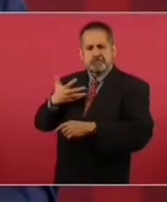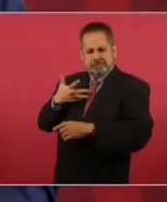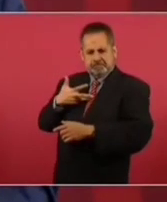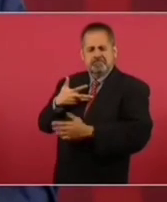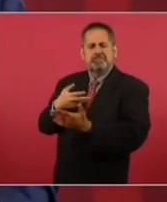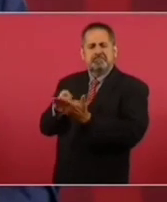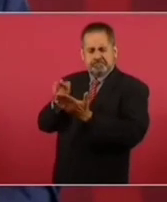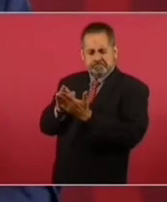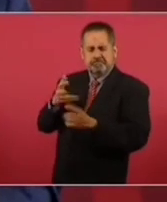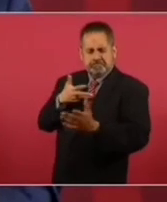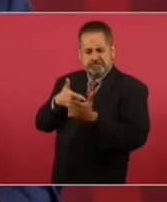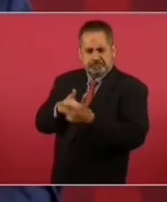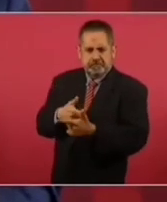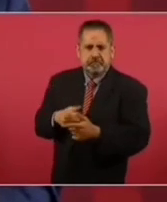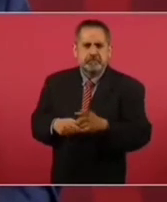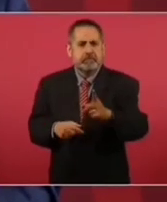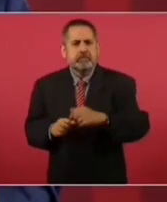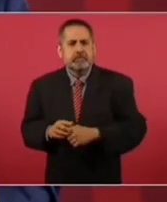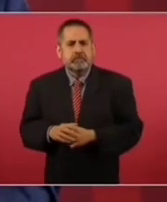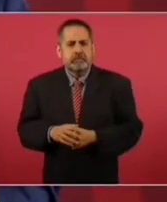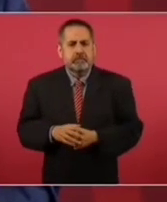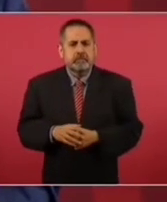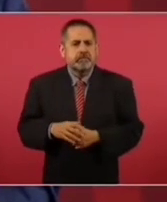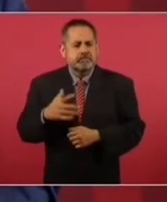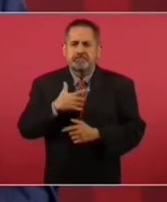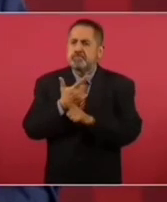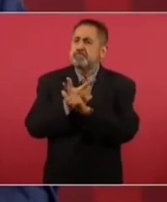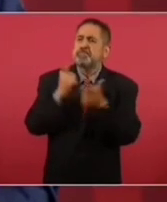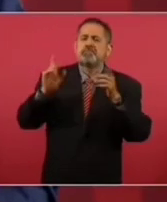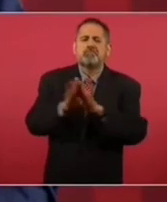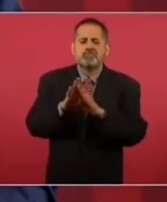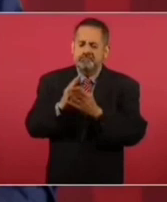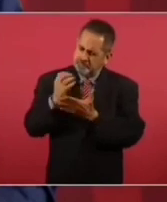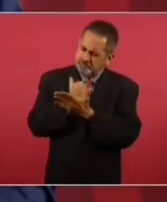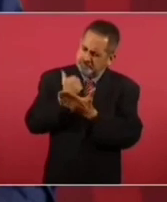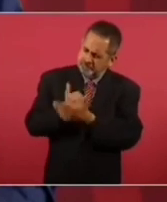libertad no se implora, se conquista.